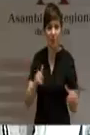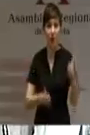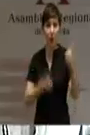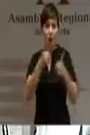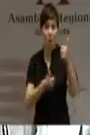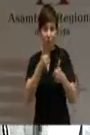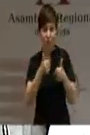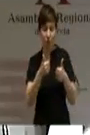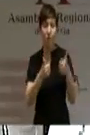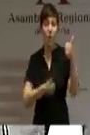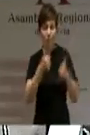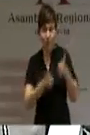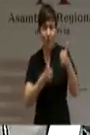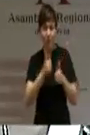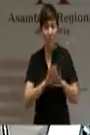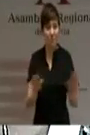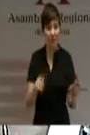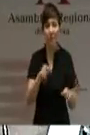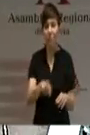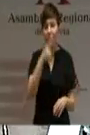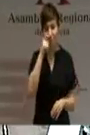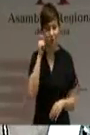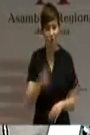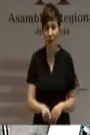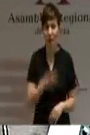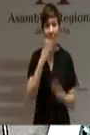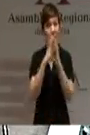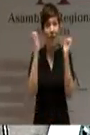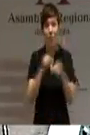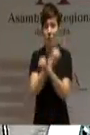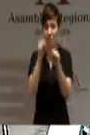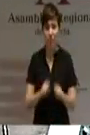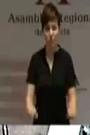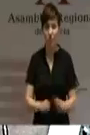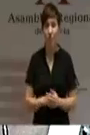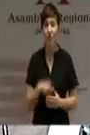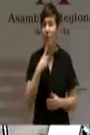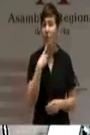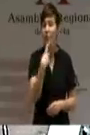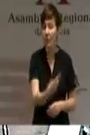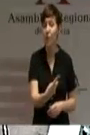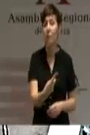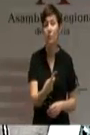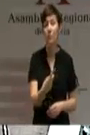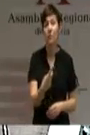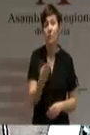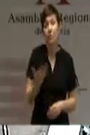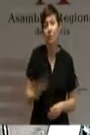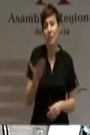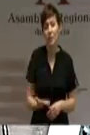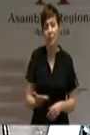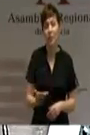la oposición, va a ser difícil llegar a acuerdos. Pero le he dicho que, pese a todo, pese a eso también,